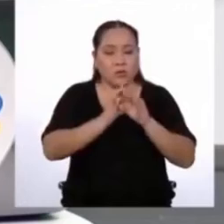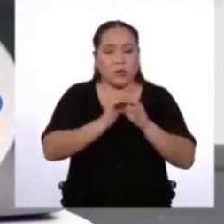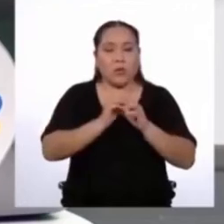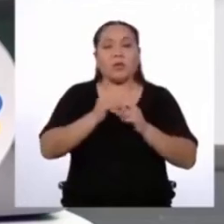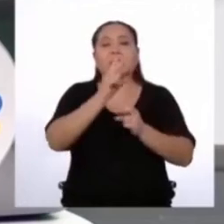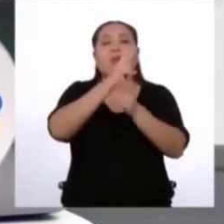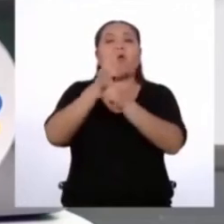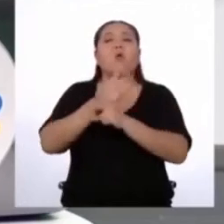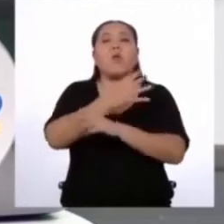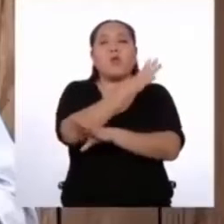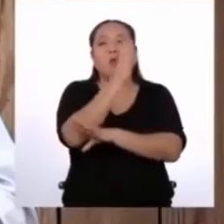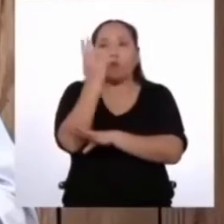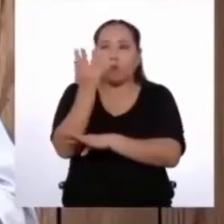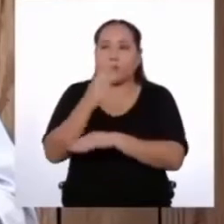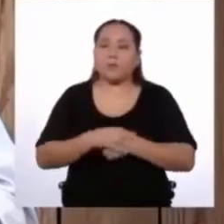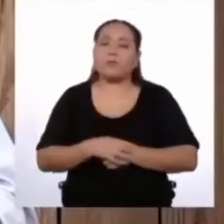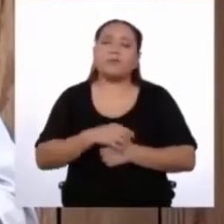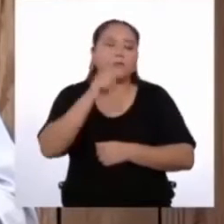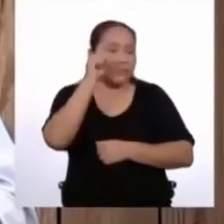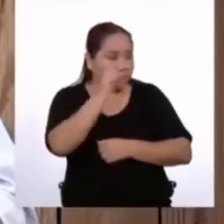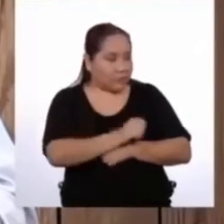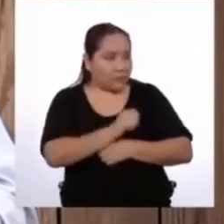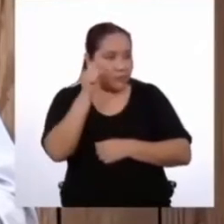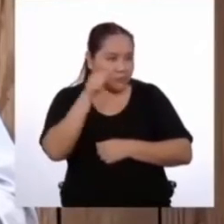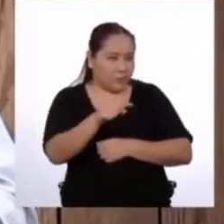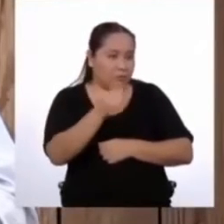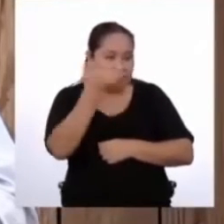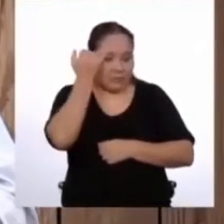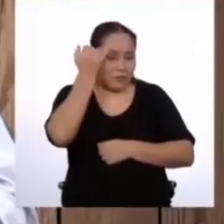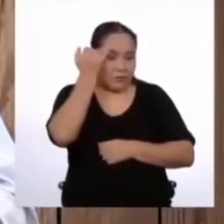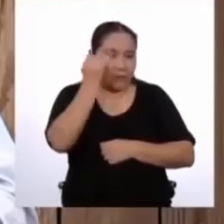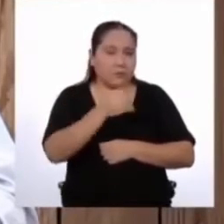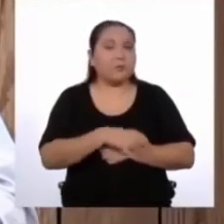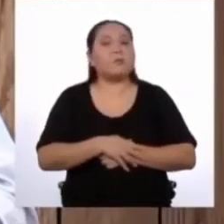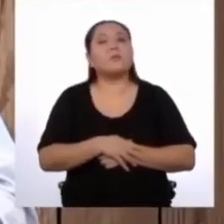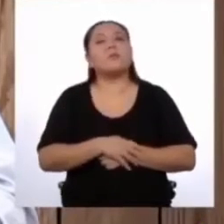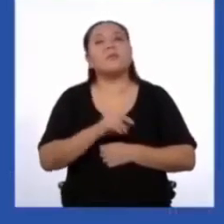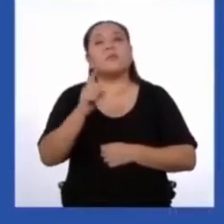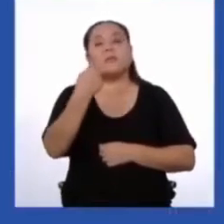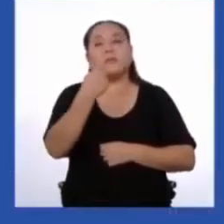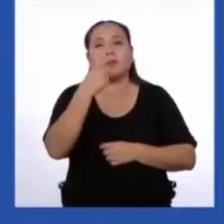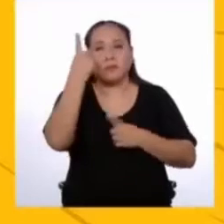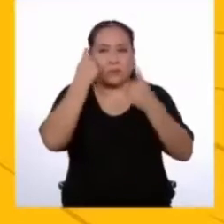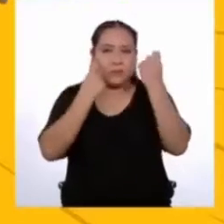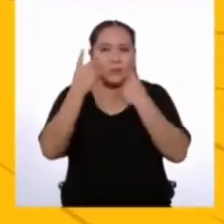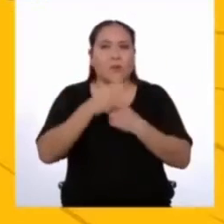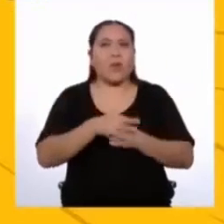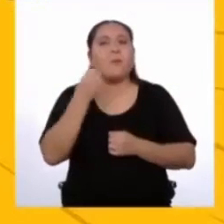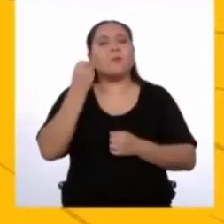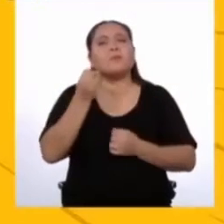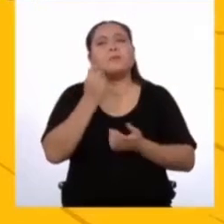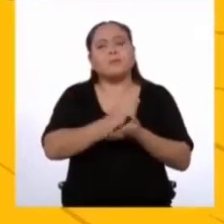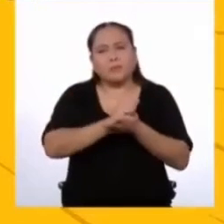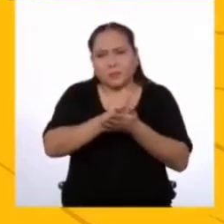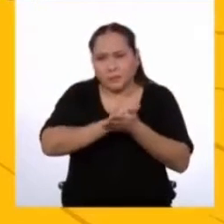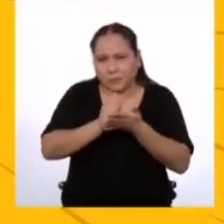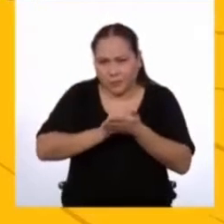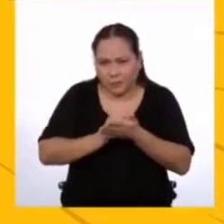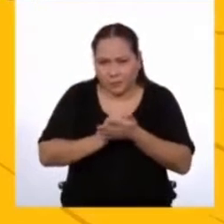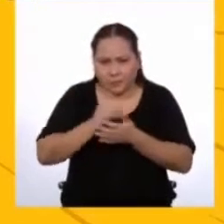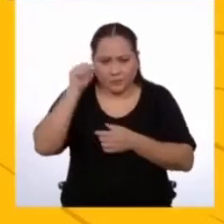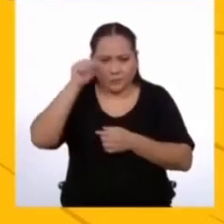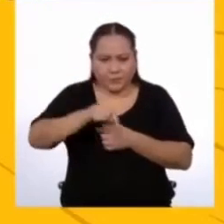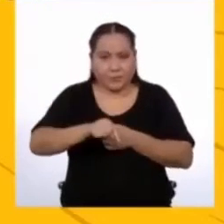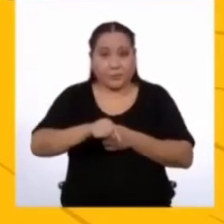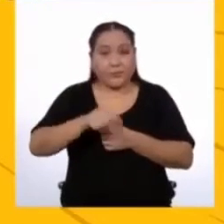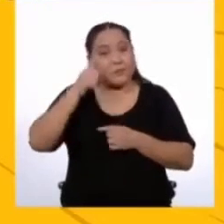el cuidado de los bosques. Sí, por ahí va la idea. Lo primero que debemos preguntarnos es, ¿por qué voy a escribir? Ahí debe